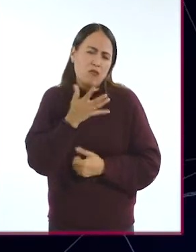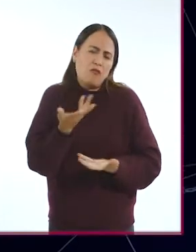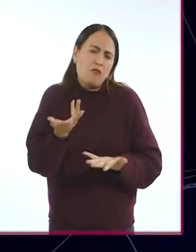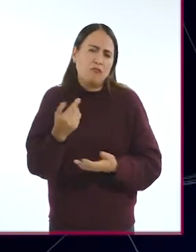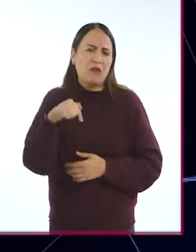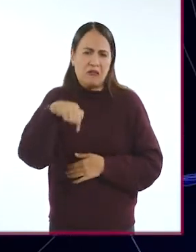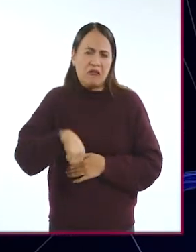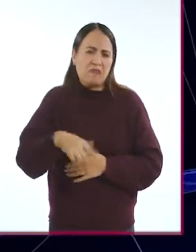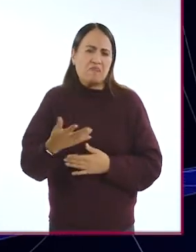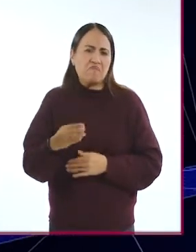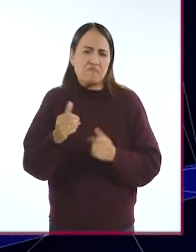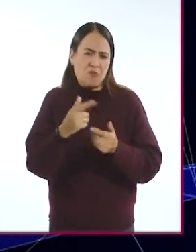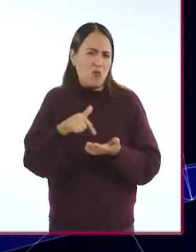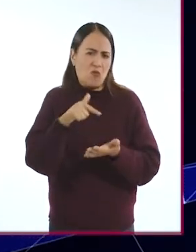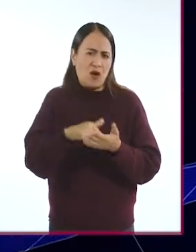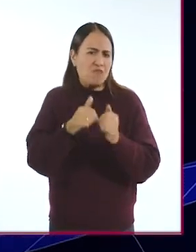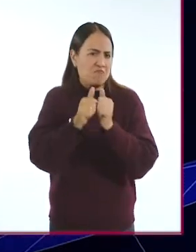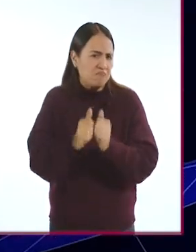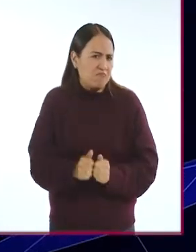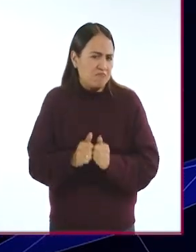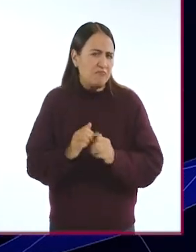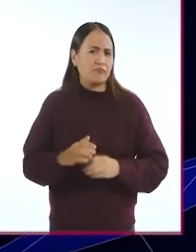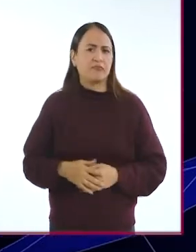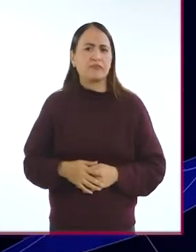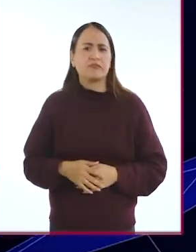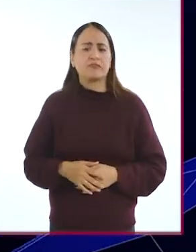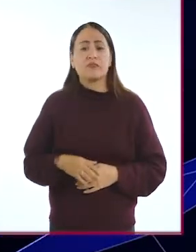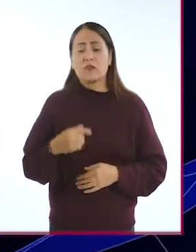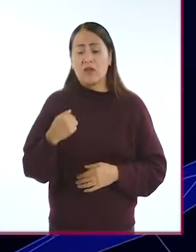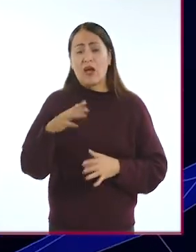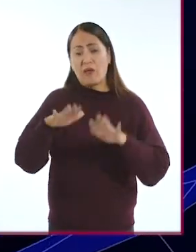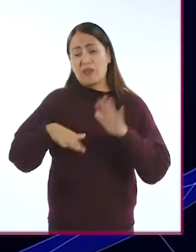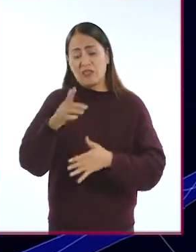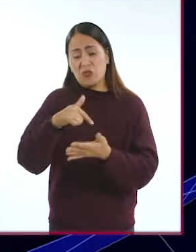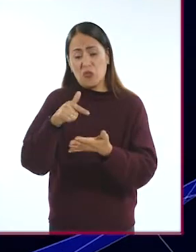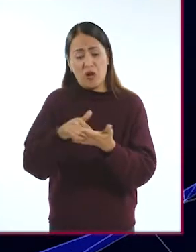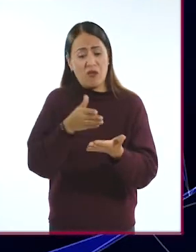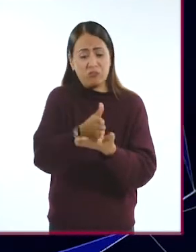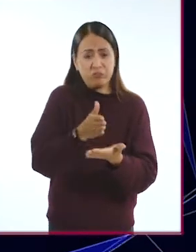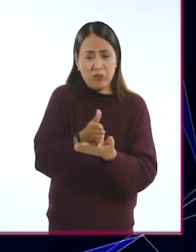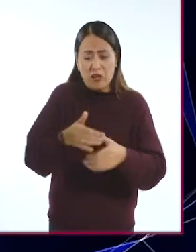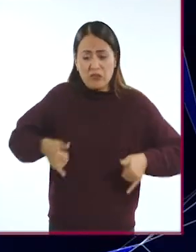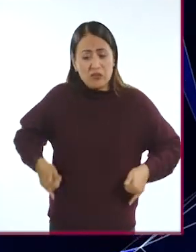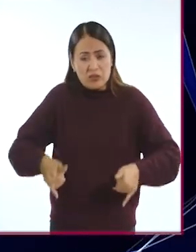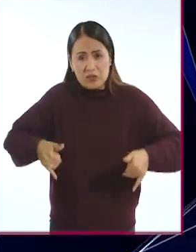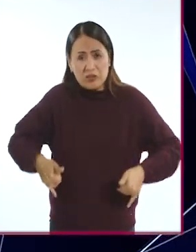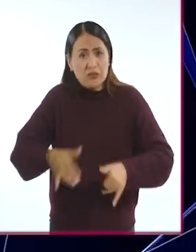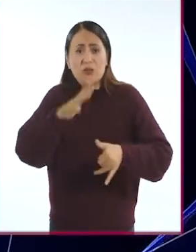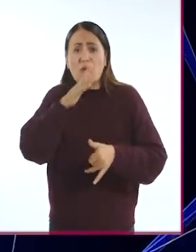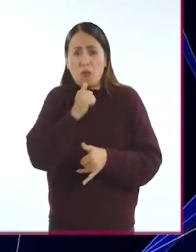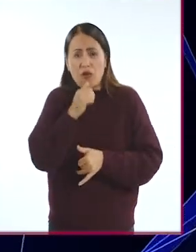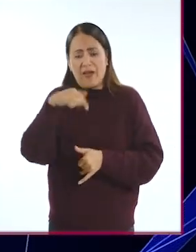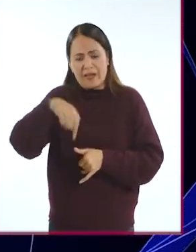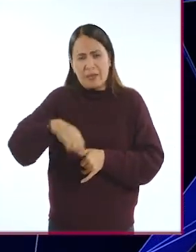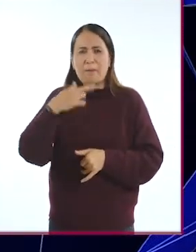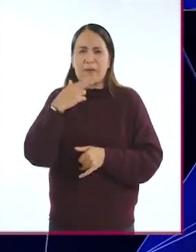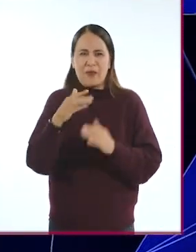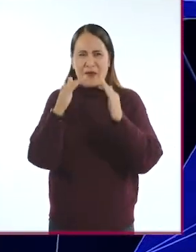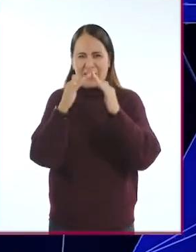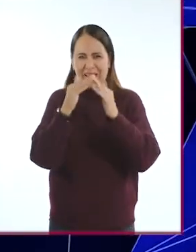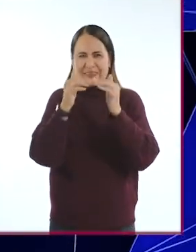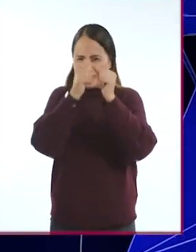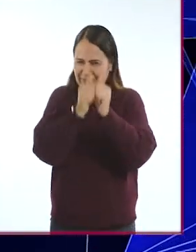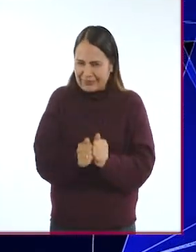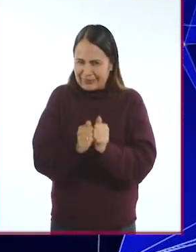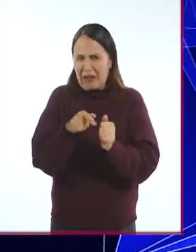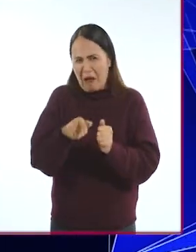cabinas, en muchos lugares que ni siquiera tengo acceso con mi silla de ruedas, y que yo puedo hacerlo desde aquí, desde mi